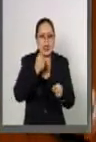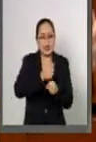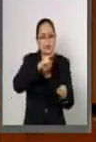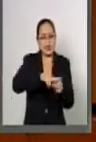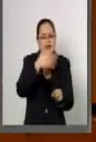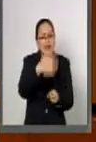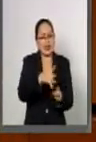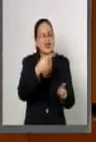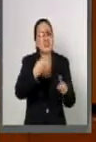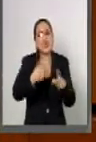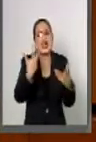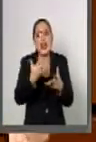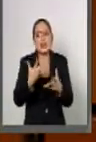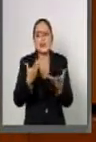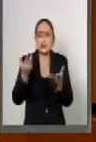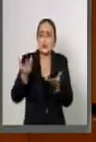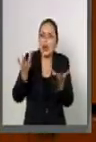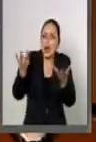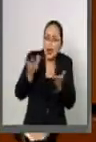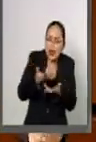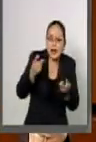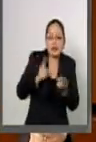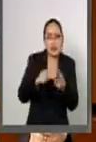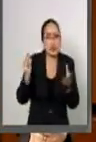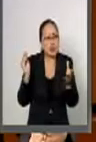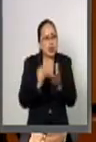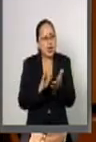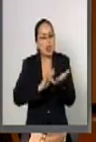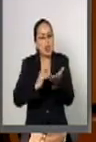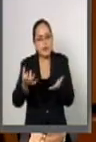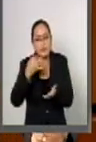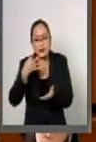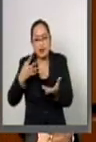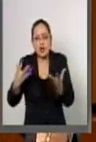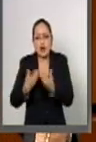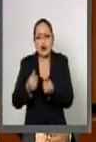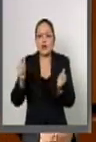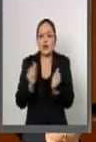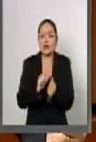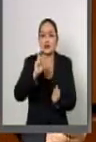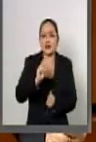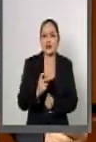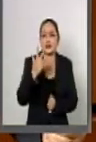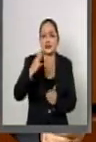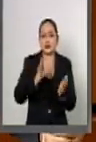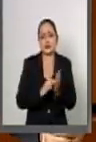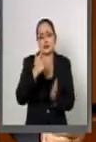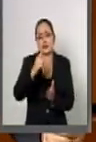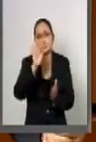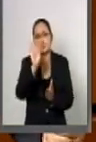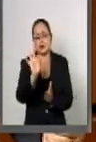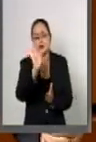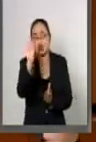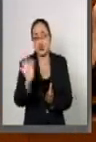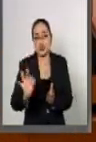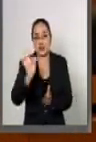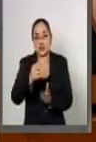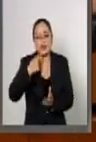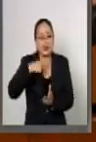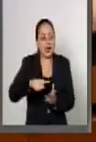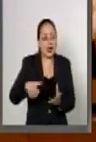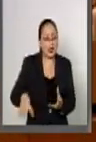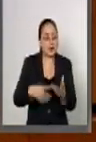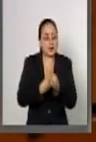omitir suministrar medicamentos con 35.7% de las quejas de